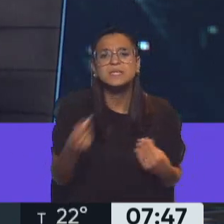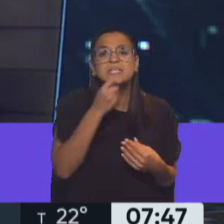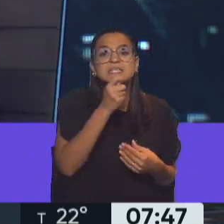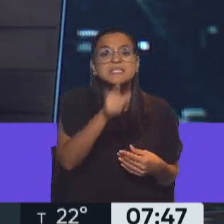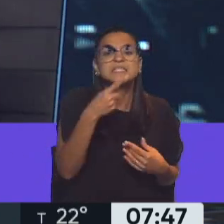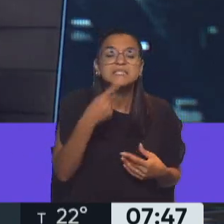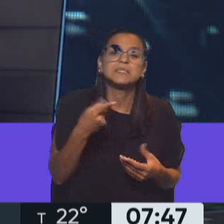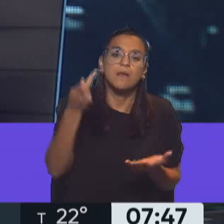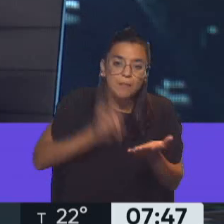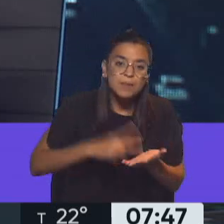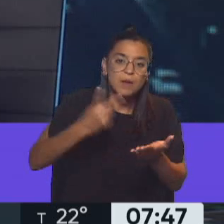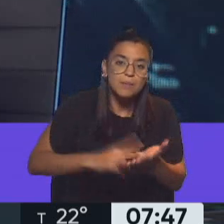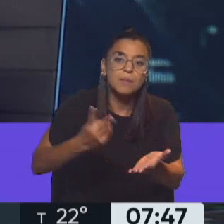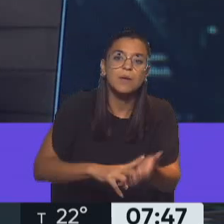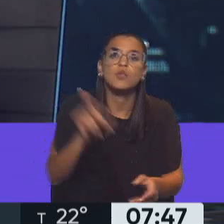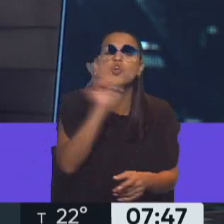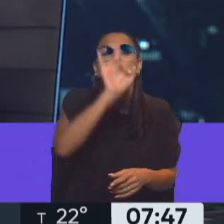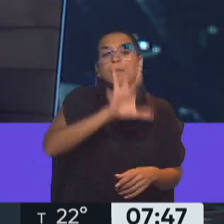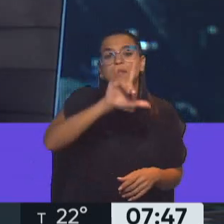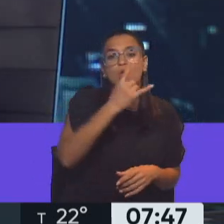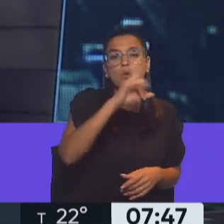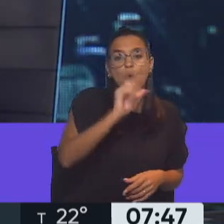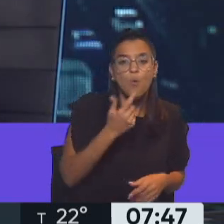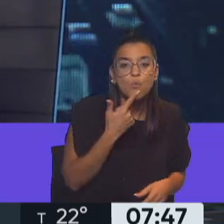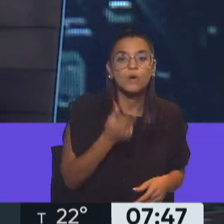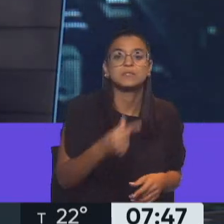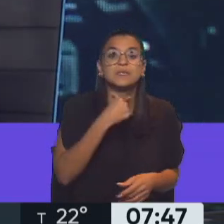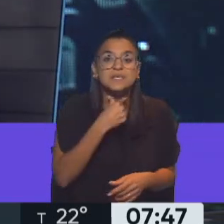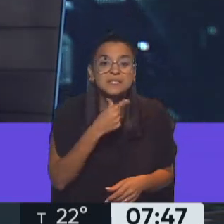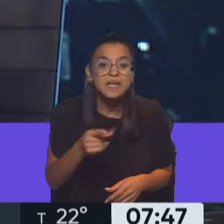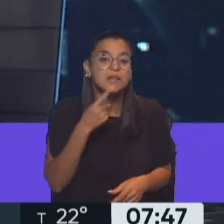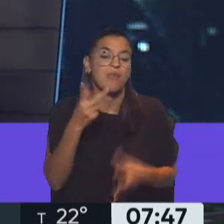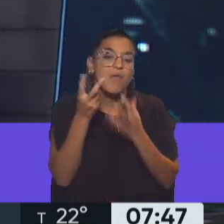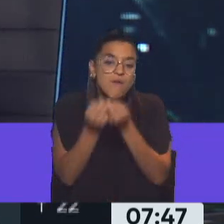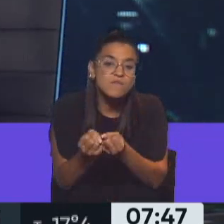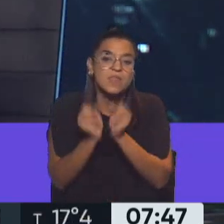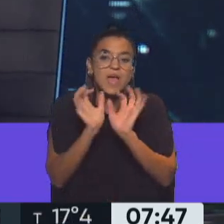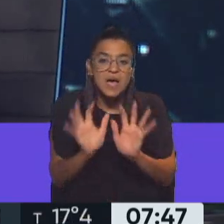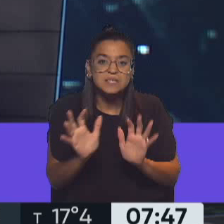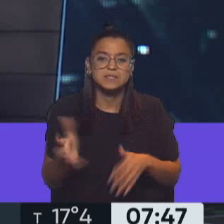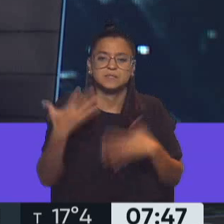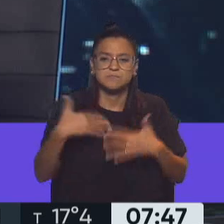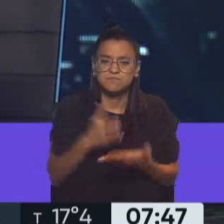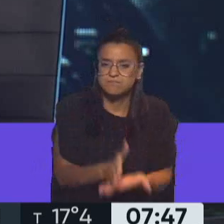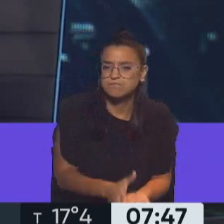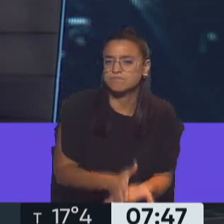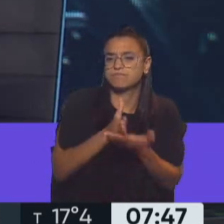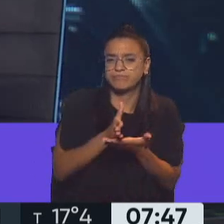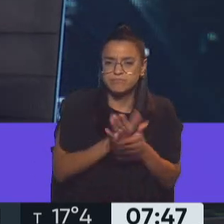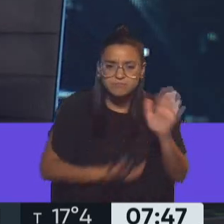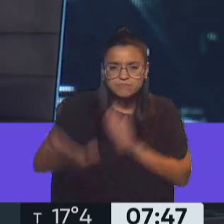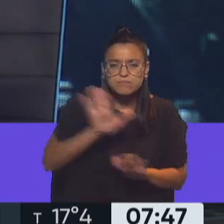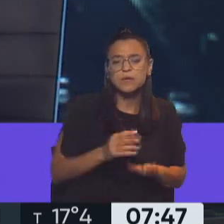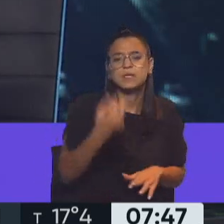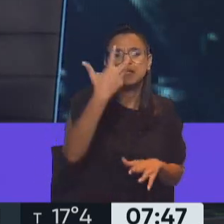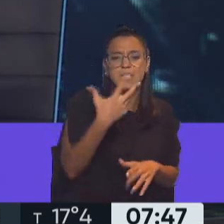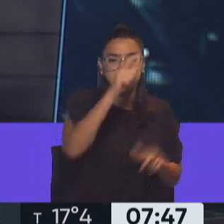un accionar repetido, es decir, no solamente con Lucas, es decir, lo que se pretendía al defender de esta manera tan tajante y tan ordenada y tan organizada a estos